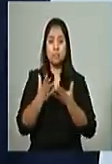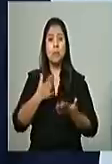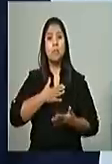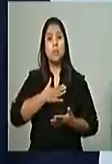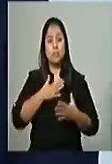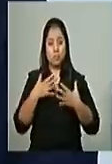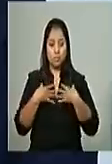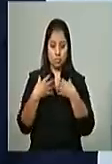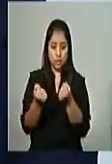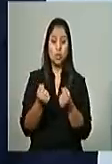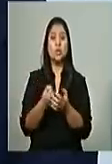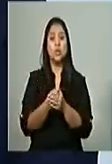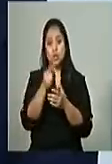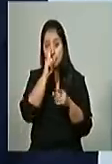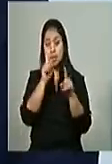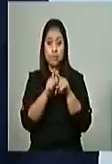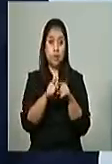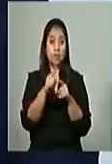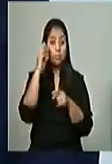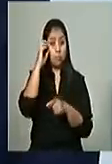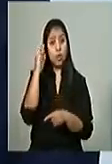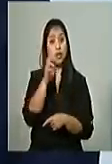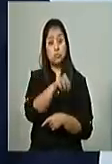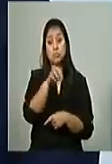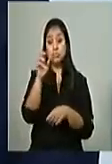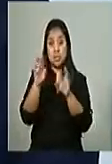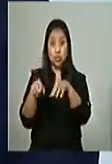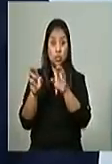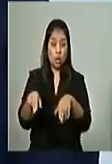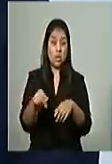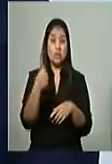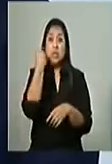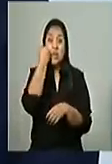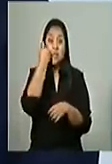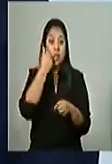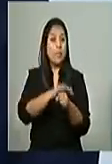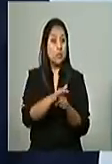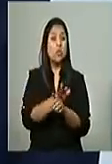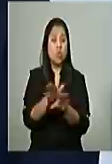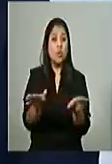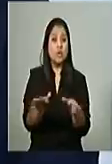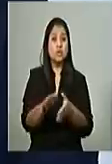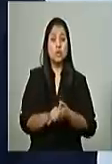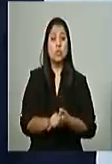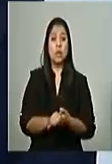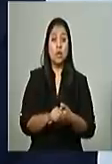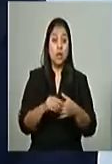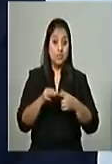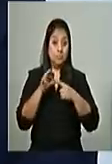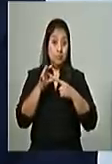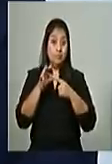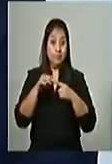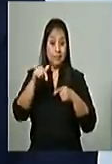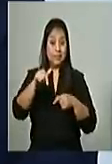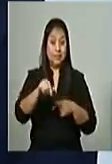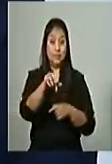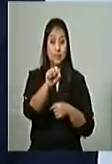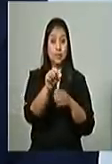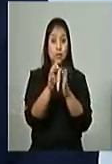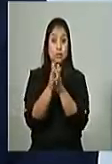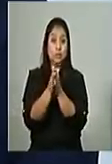salud y por las personas que hemos salido contagiadas de COVID-19. En especial este fin de semana.